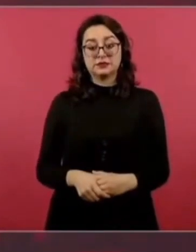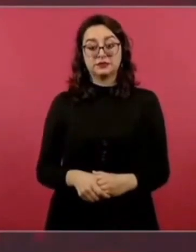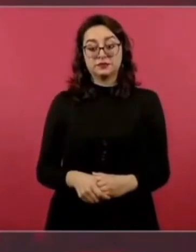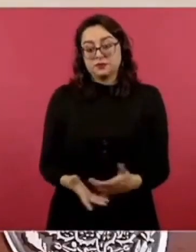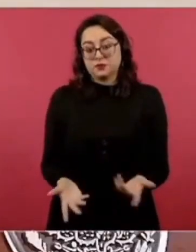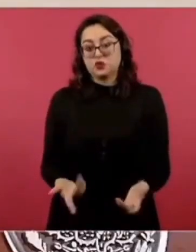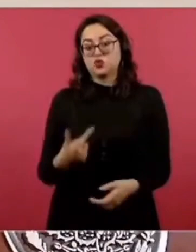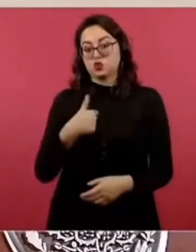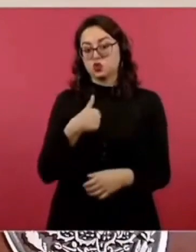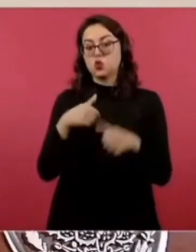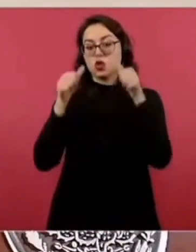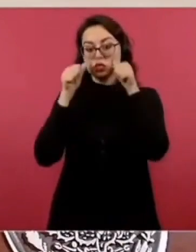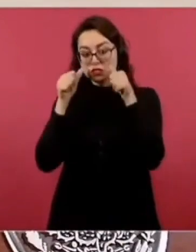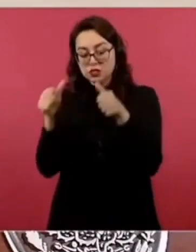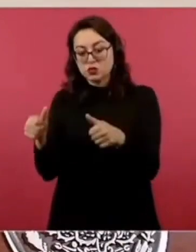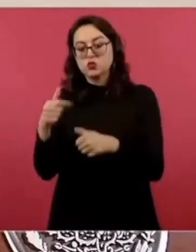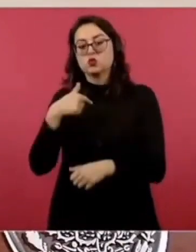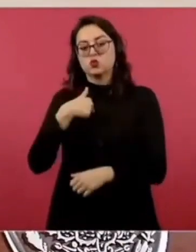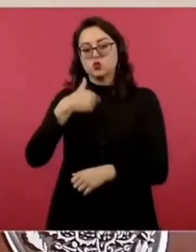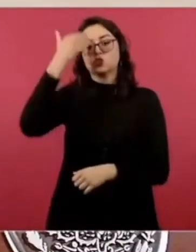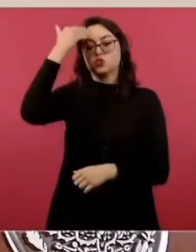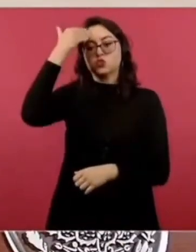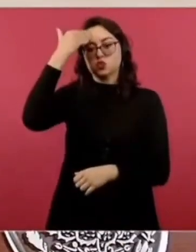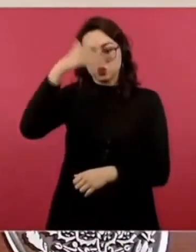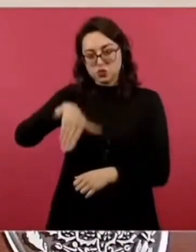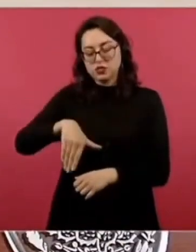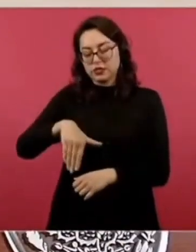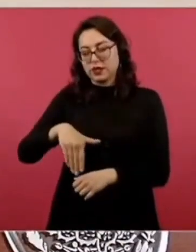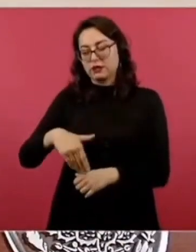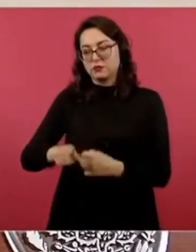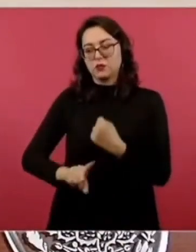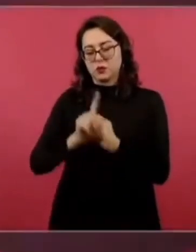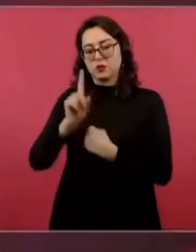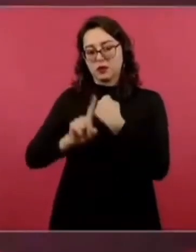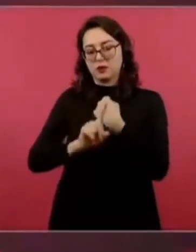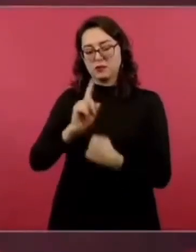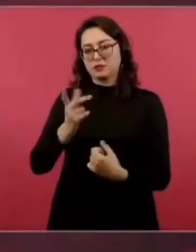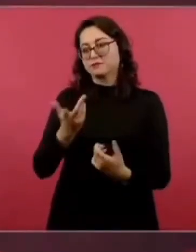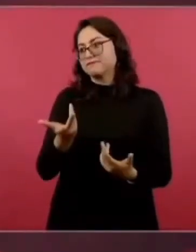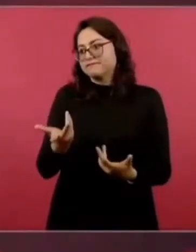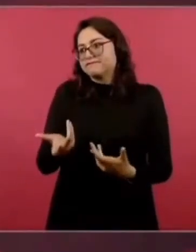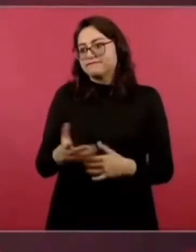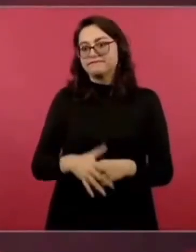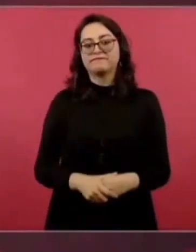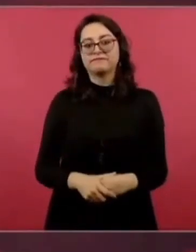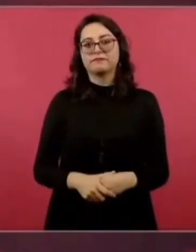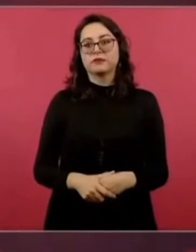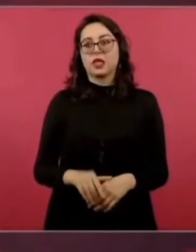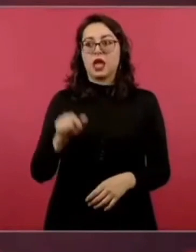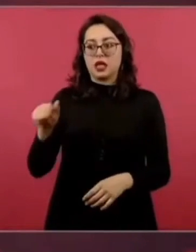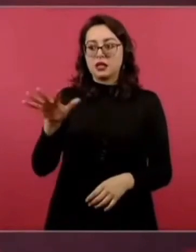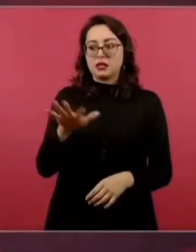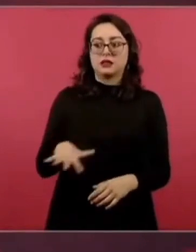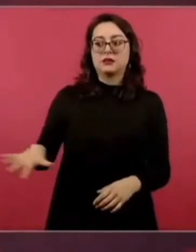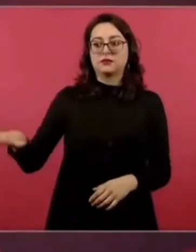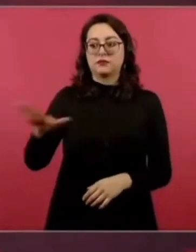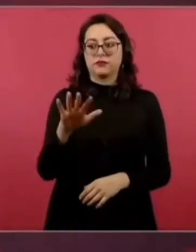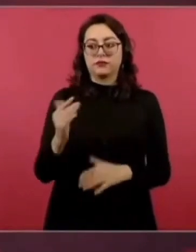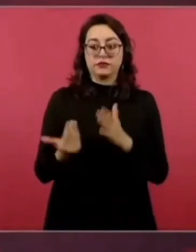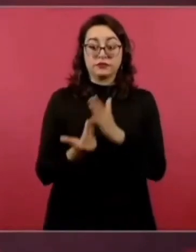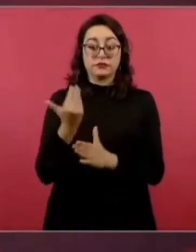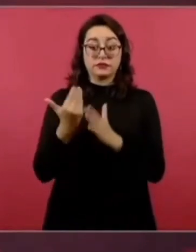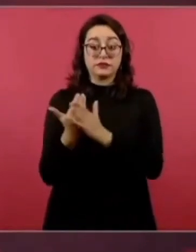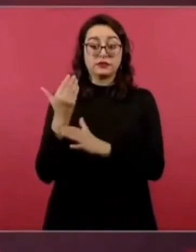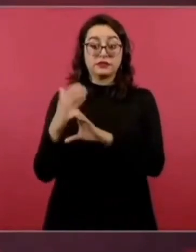Monclova sé que por ejemplo salen camiones en la madrugada de